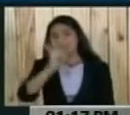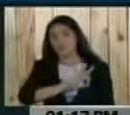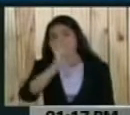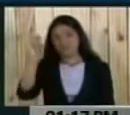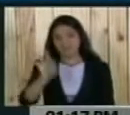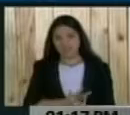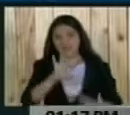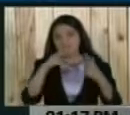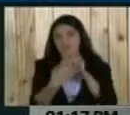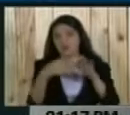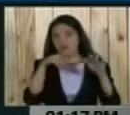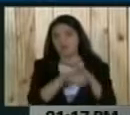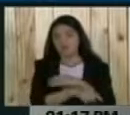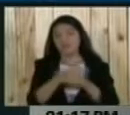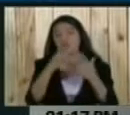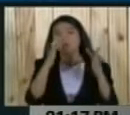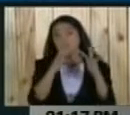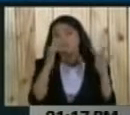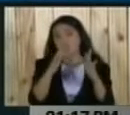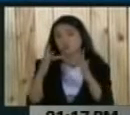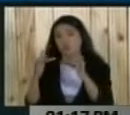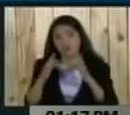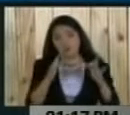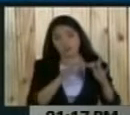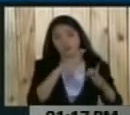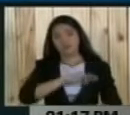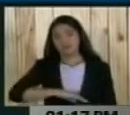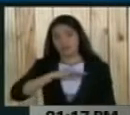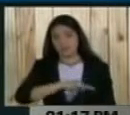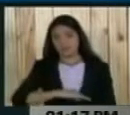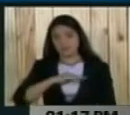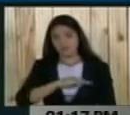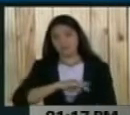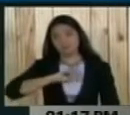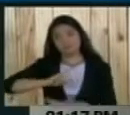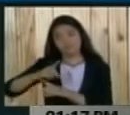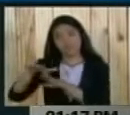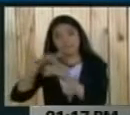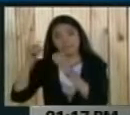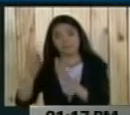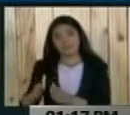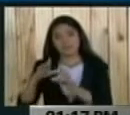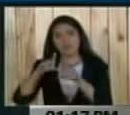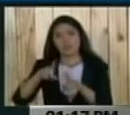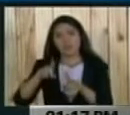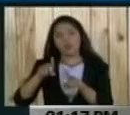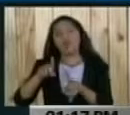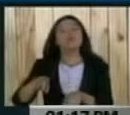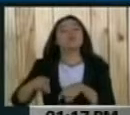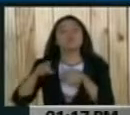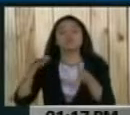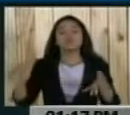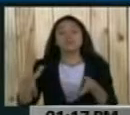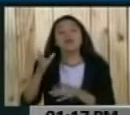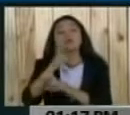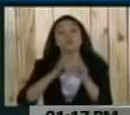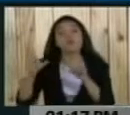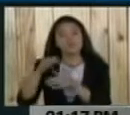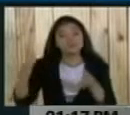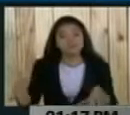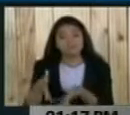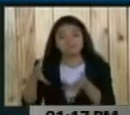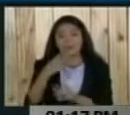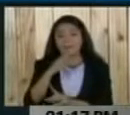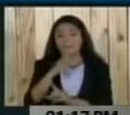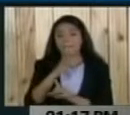articulando el trabajo de las misiones y grandes misiones. Instruyó al ministro de Cultura, Freddy Ñañez, para impulsar todo lo de la misión